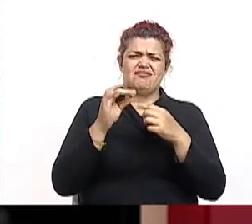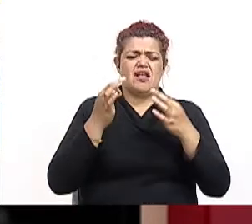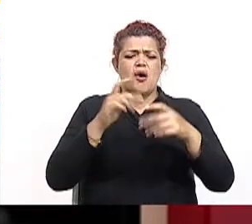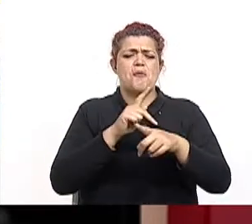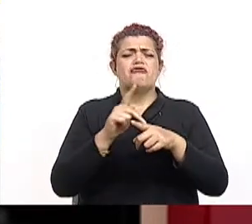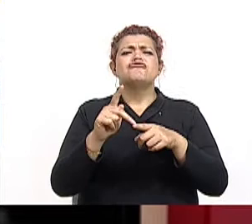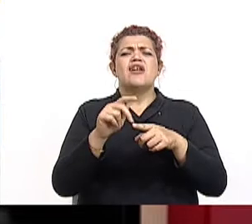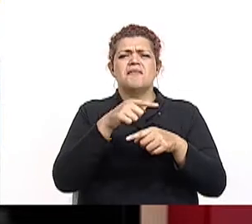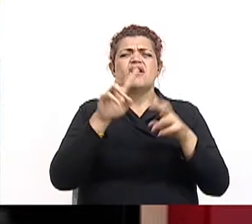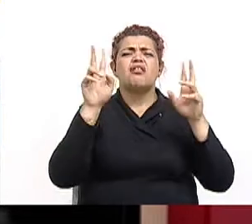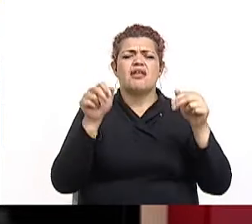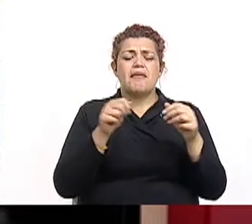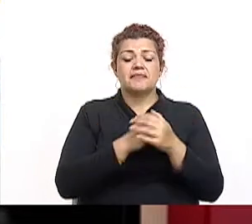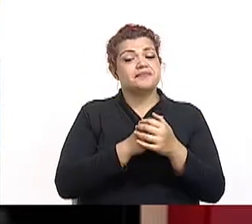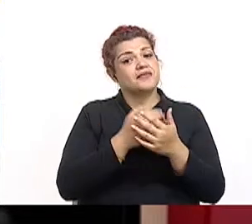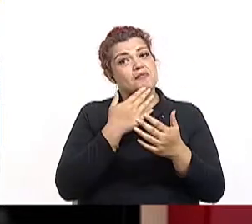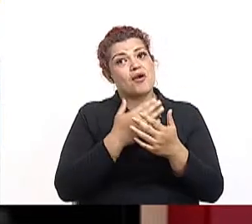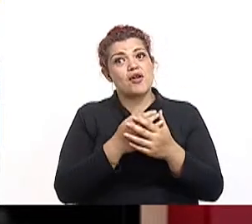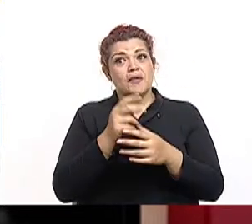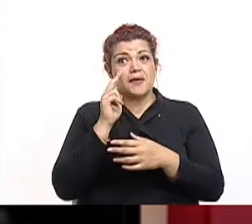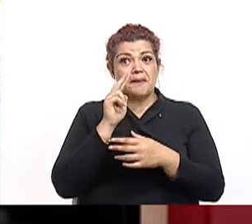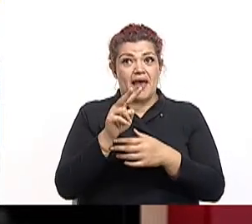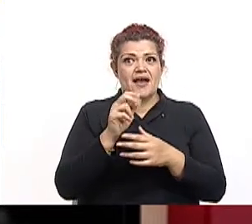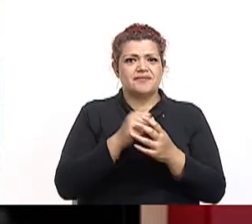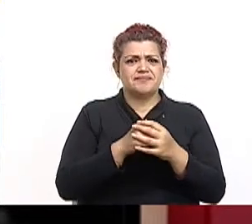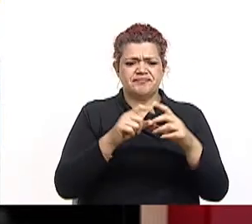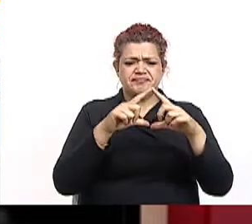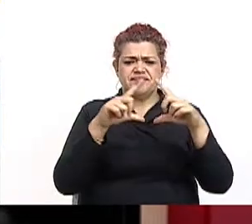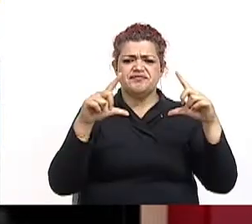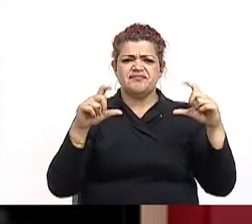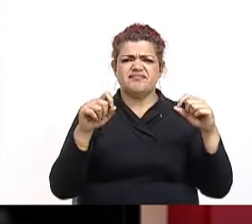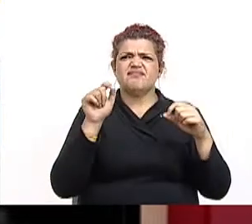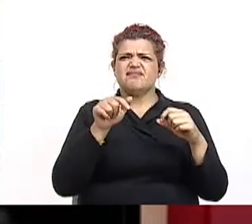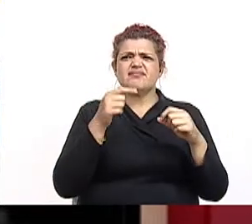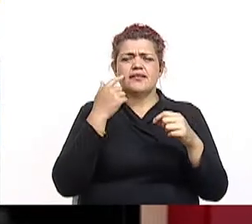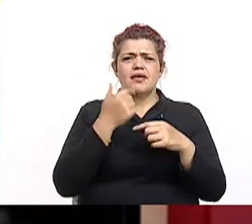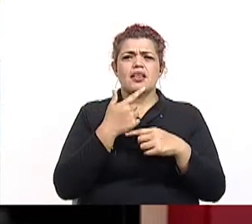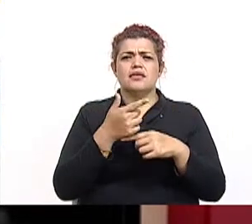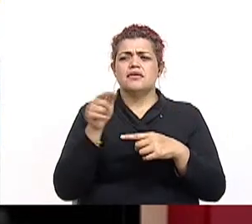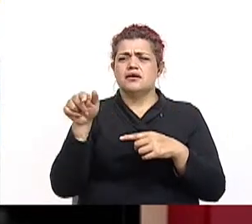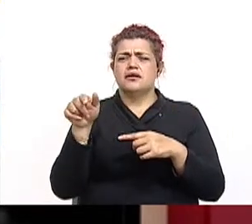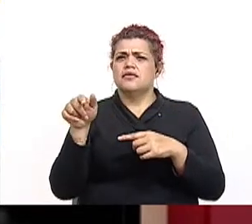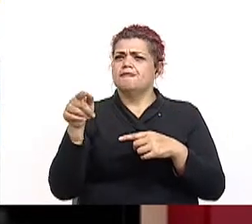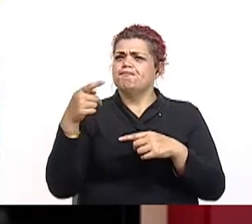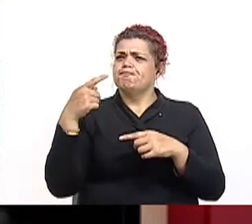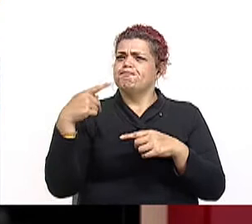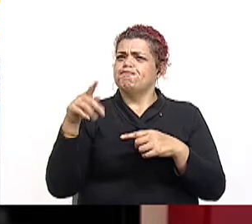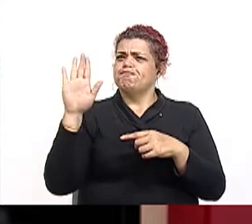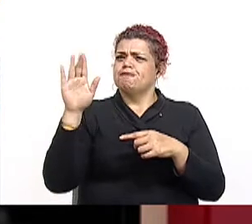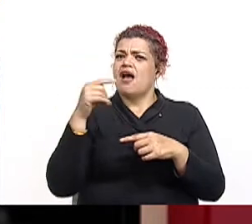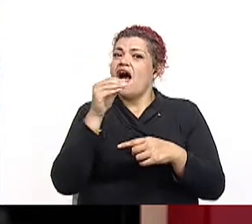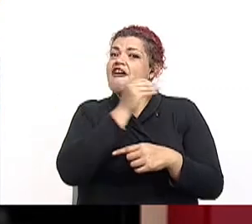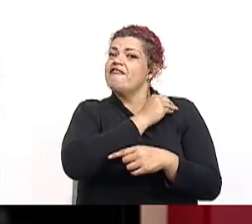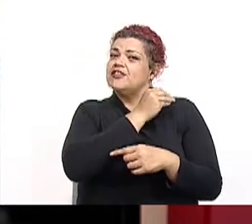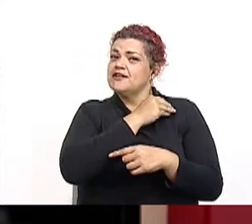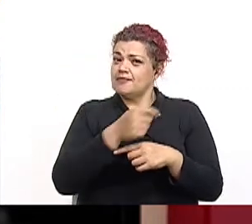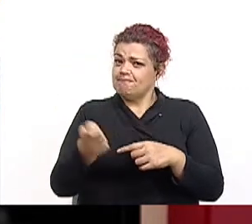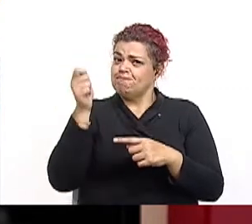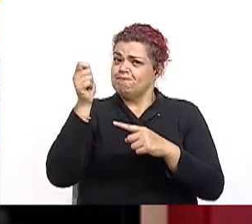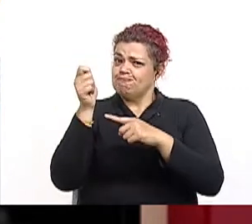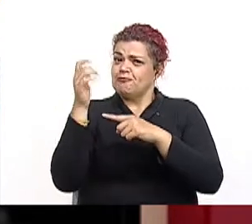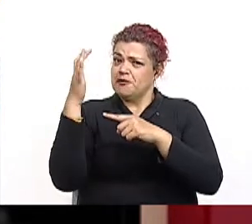en estos temas. Bueno, por cierto, mira, aquí tengo las tarjetas, una preventiva y una tarjeta roja. Vamos a estar